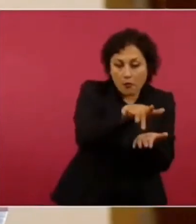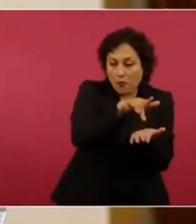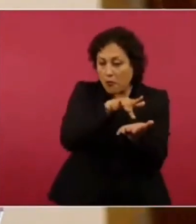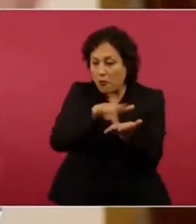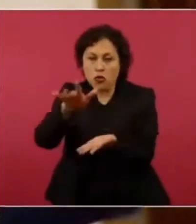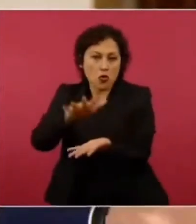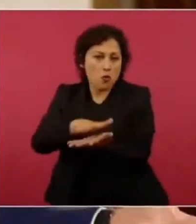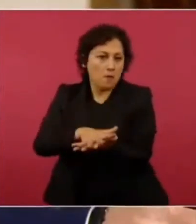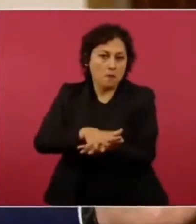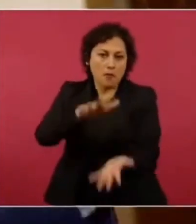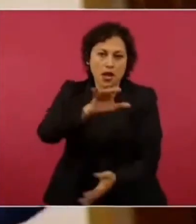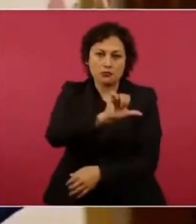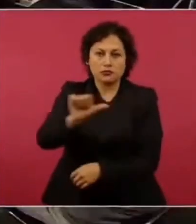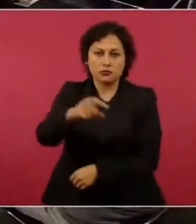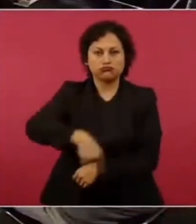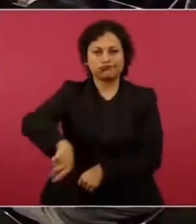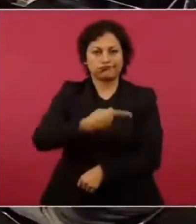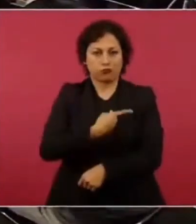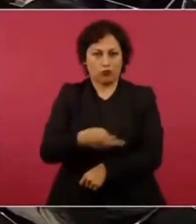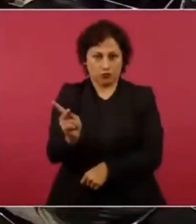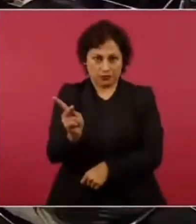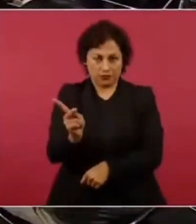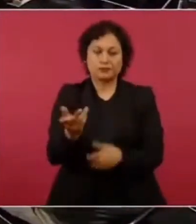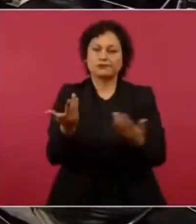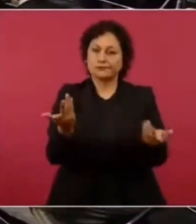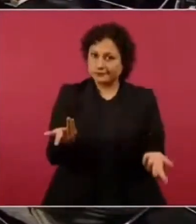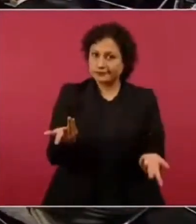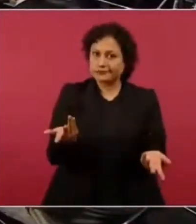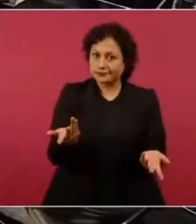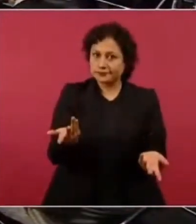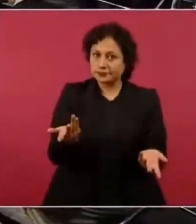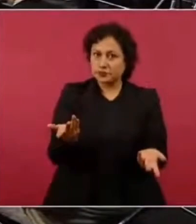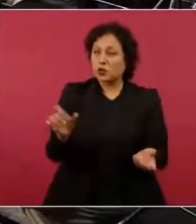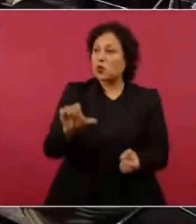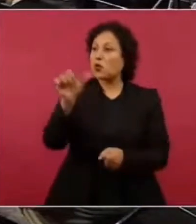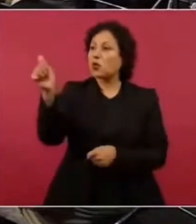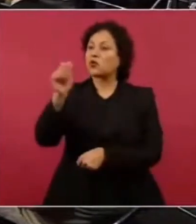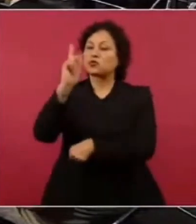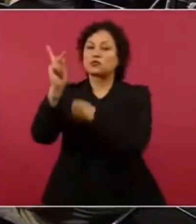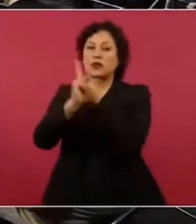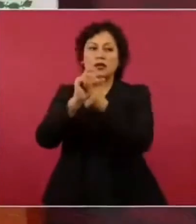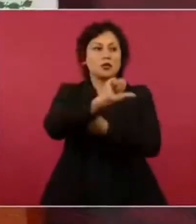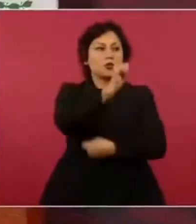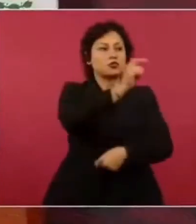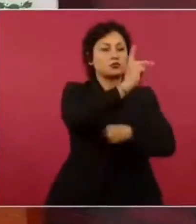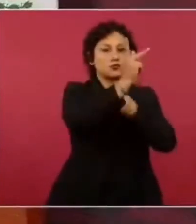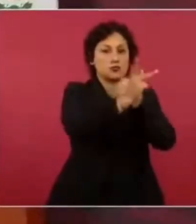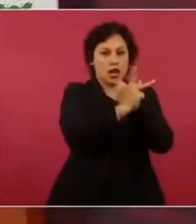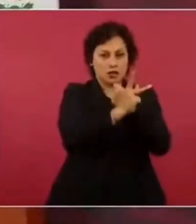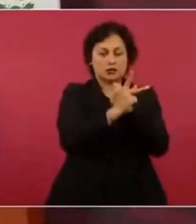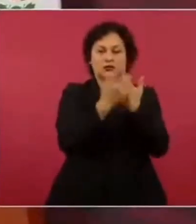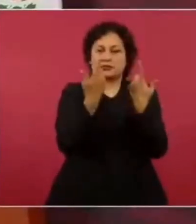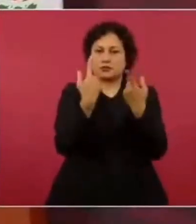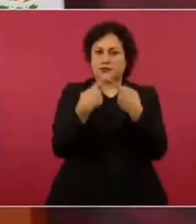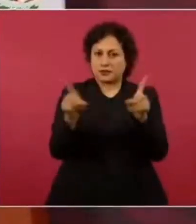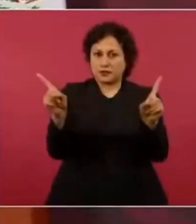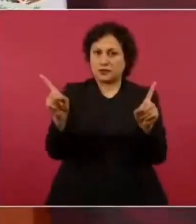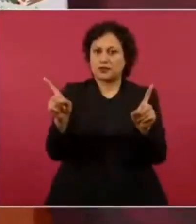y mucha gente no tiene ni teléfono ni internet